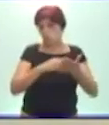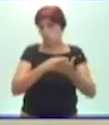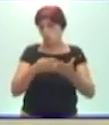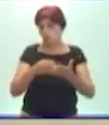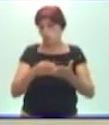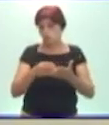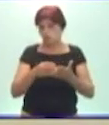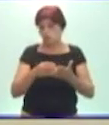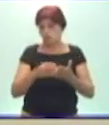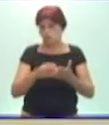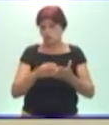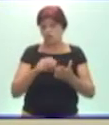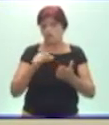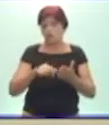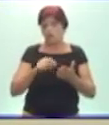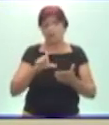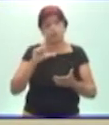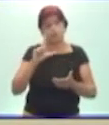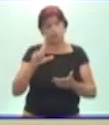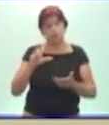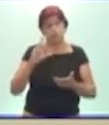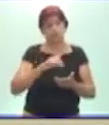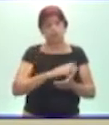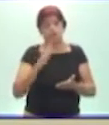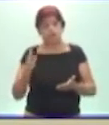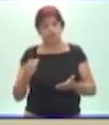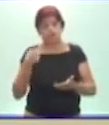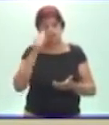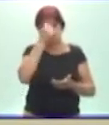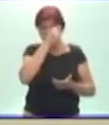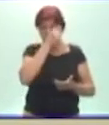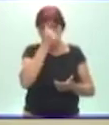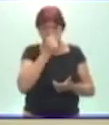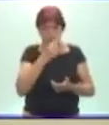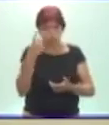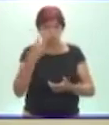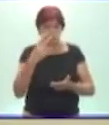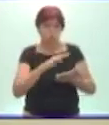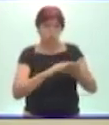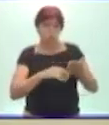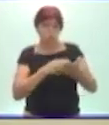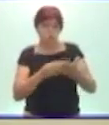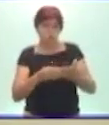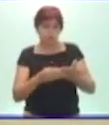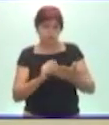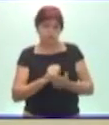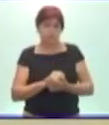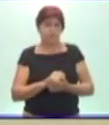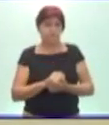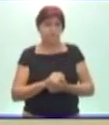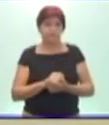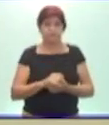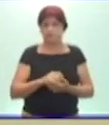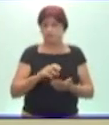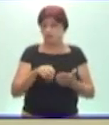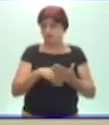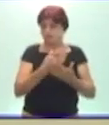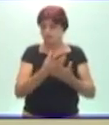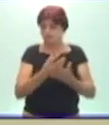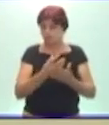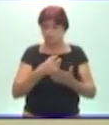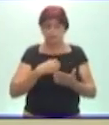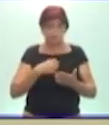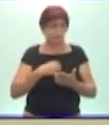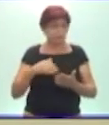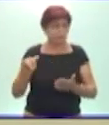puestos los días de lunes a domingo y de lunes a domingo. Estos días tienen los mismos colores.